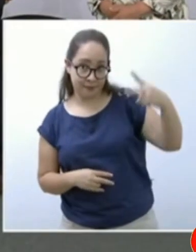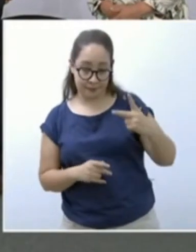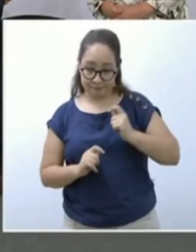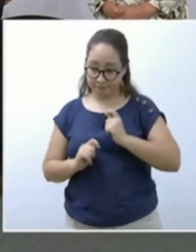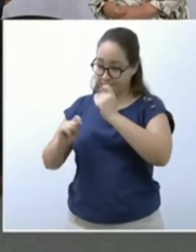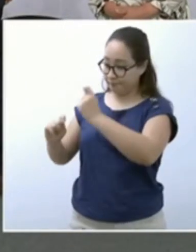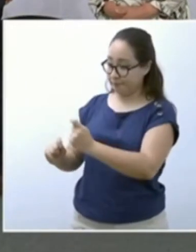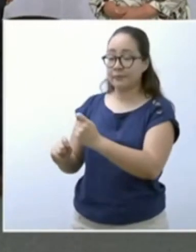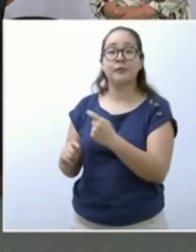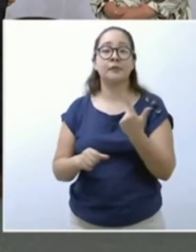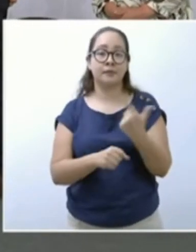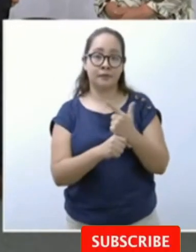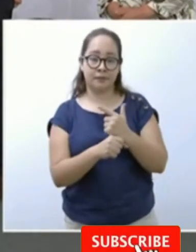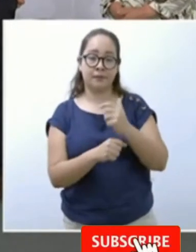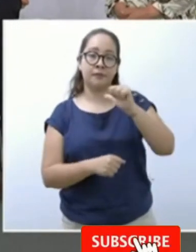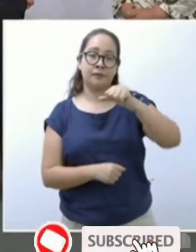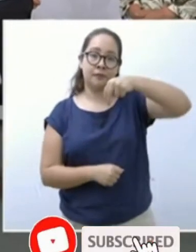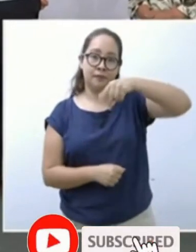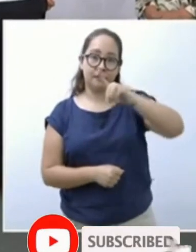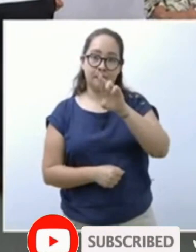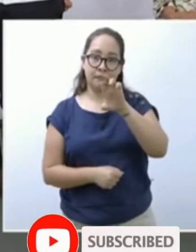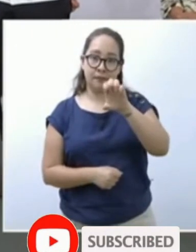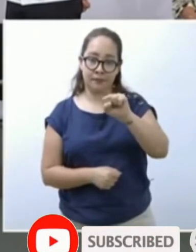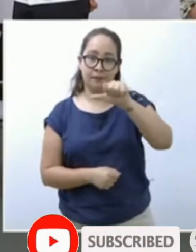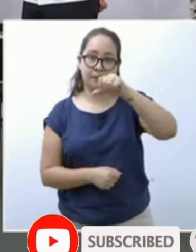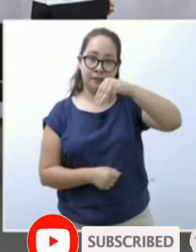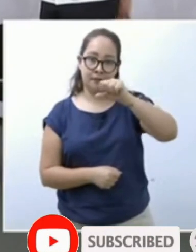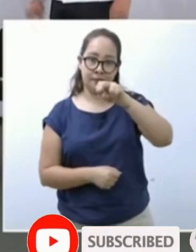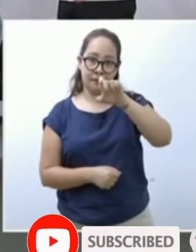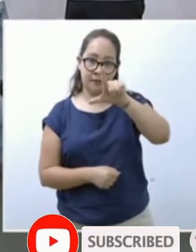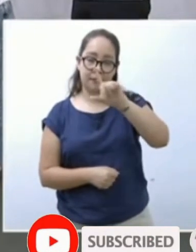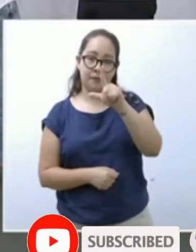mexicanos, licenciado Andrés Manuel López Obrador.